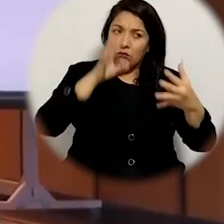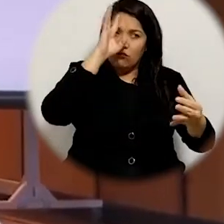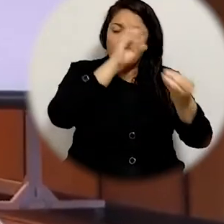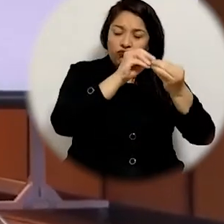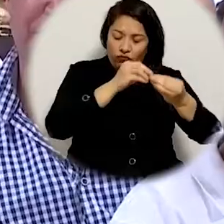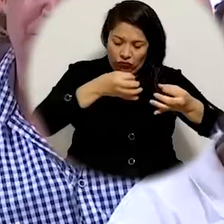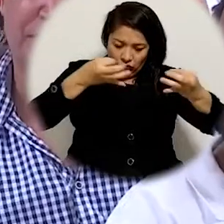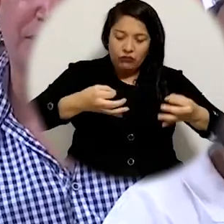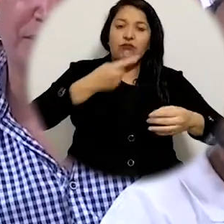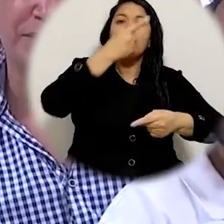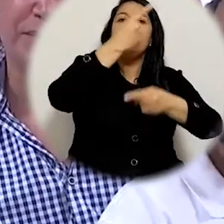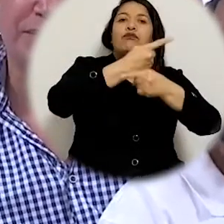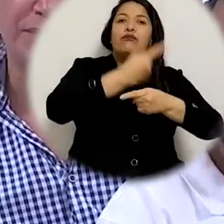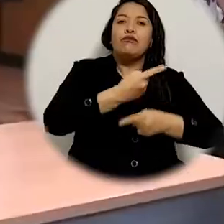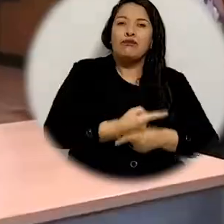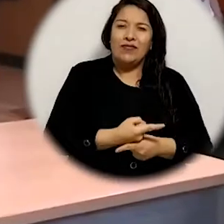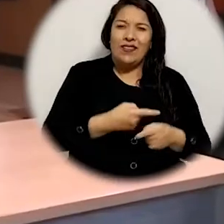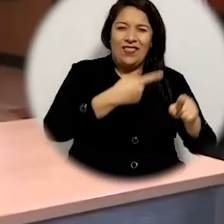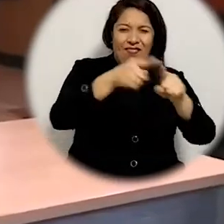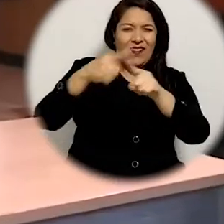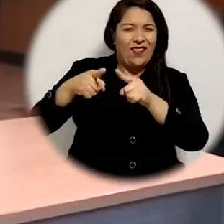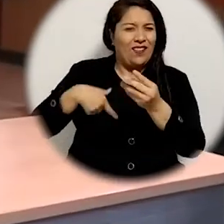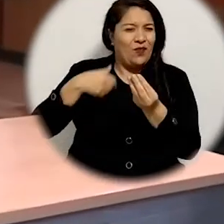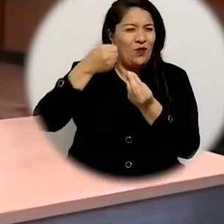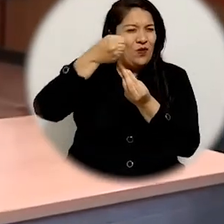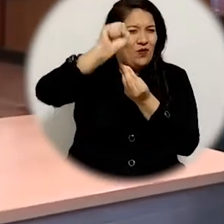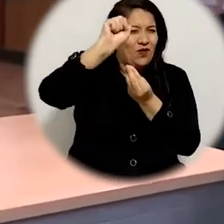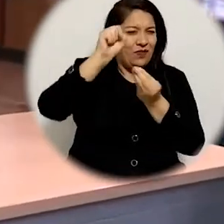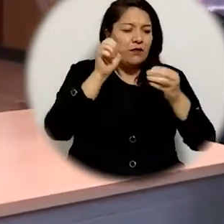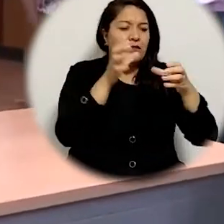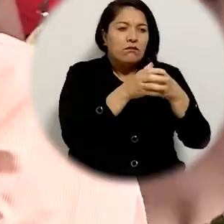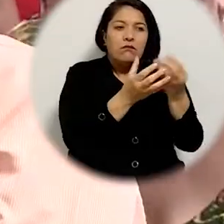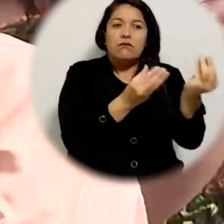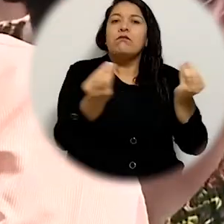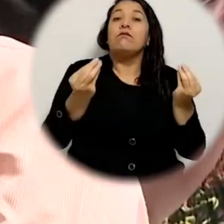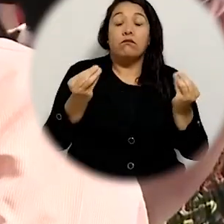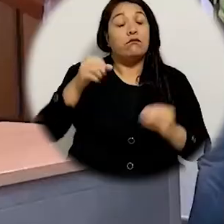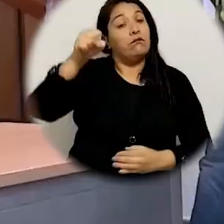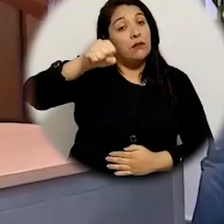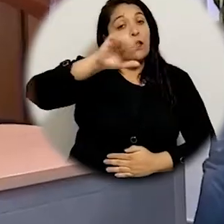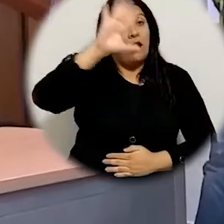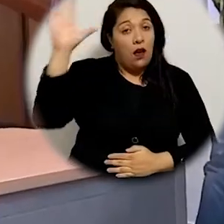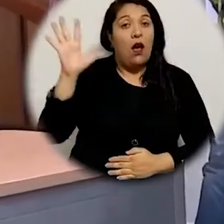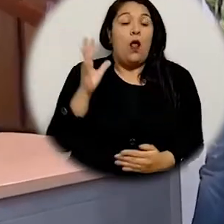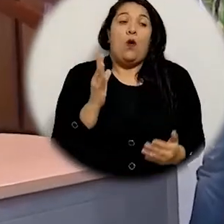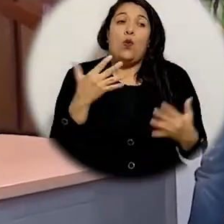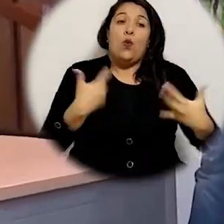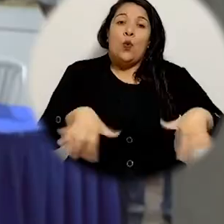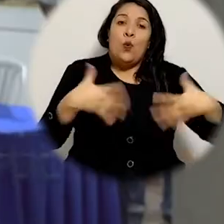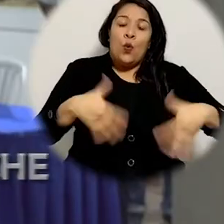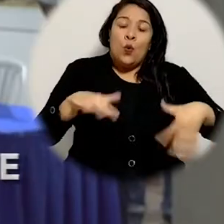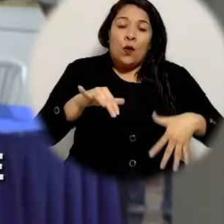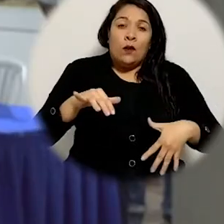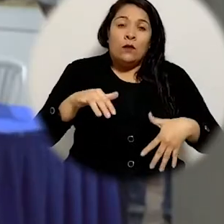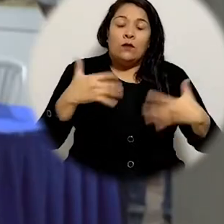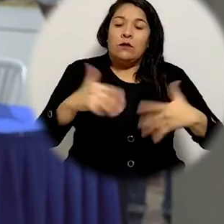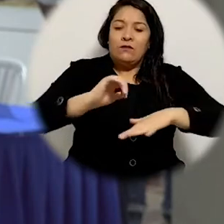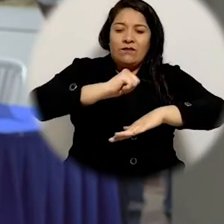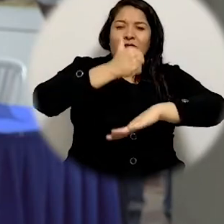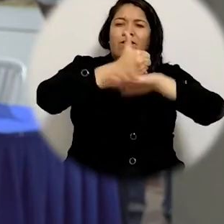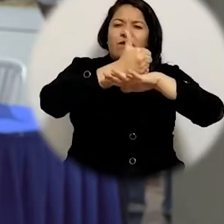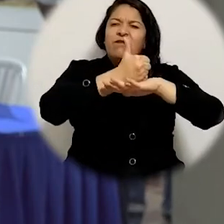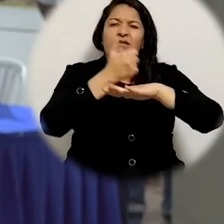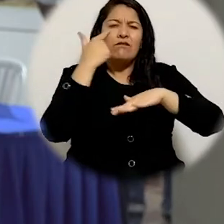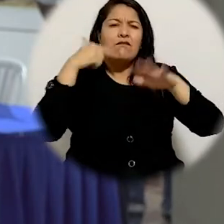mater cumplió con los compromisos pactados con las organizaciones sindicales que se encuentran en la institución de verdad que son significativas las